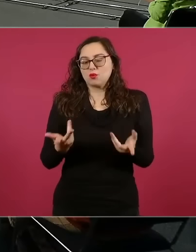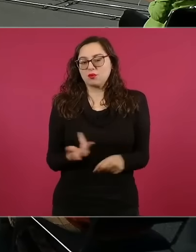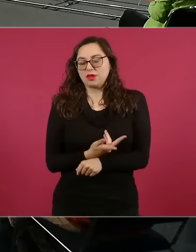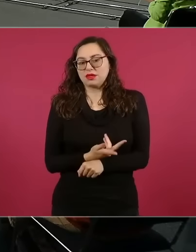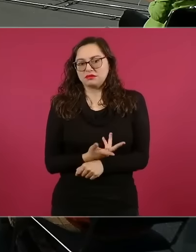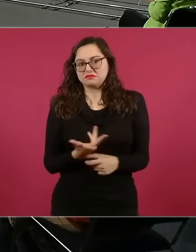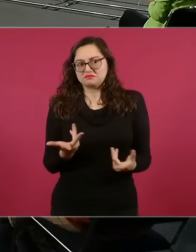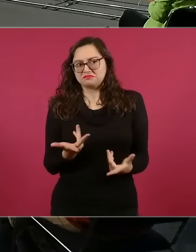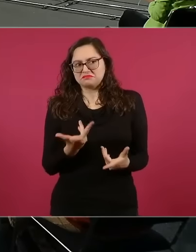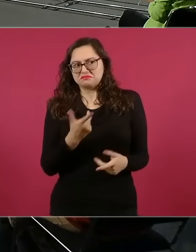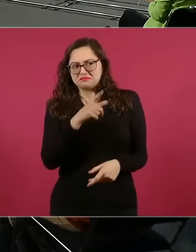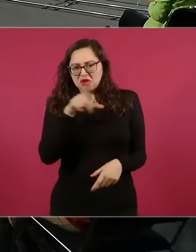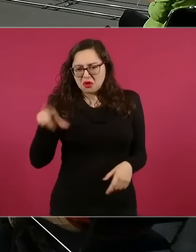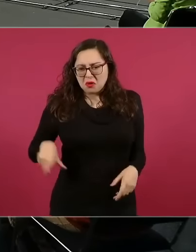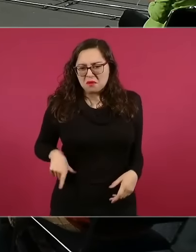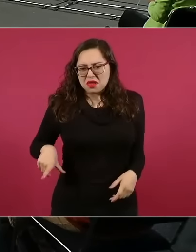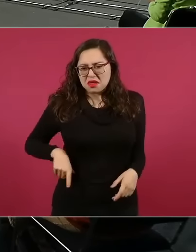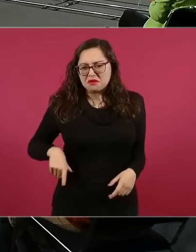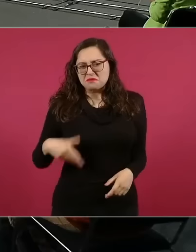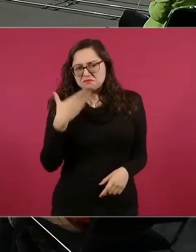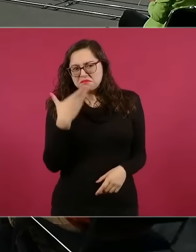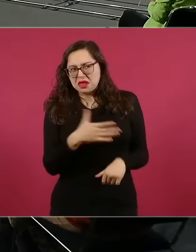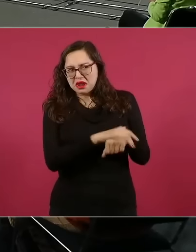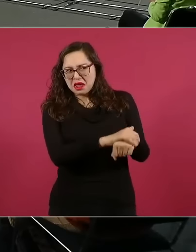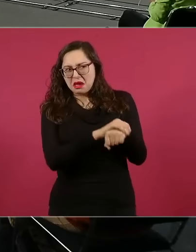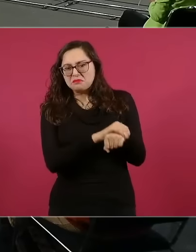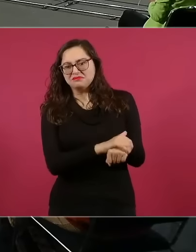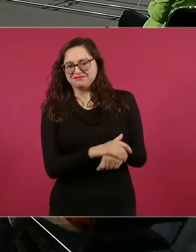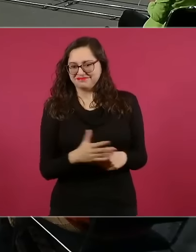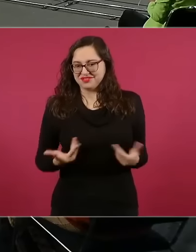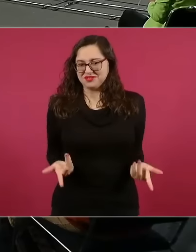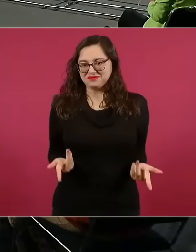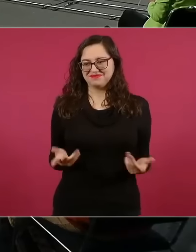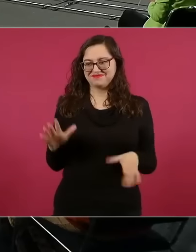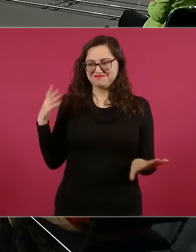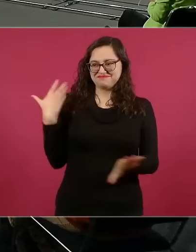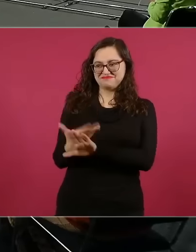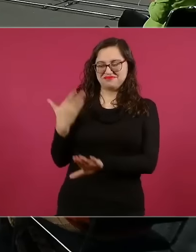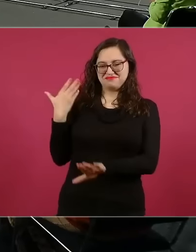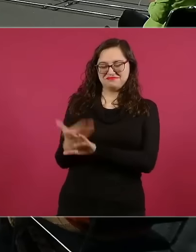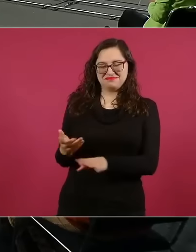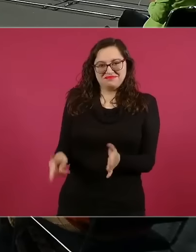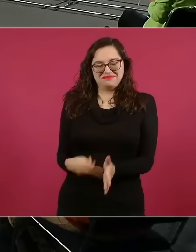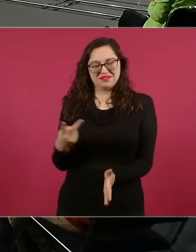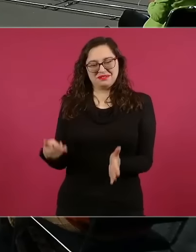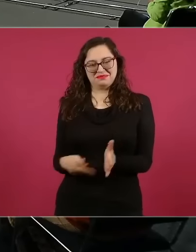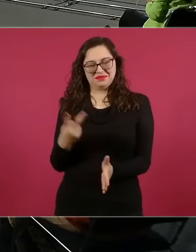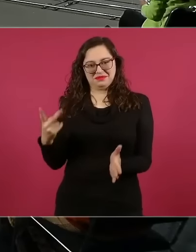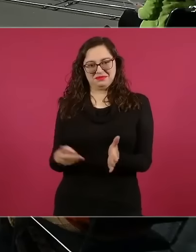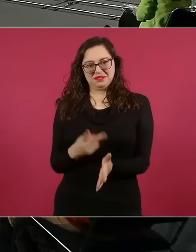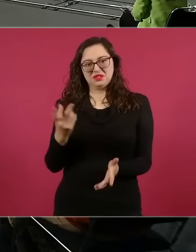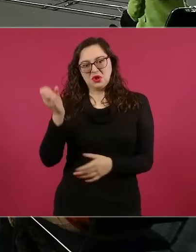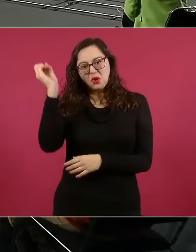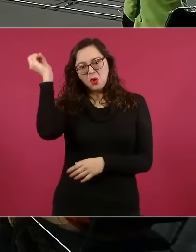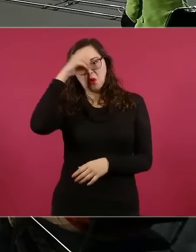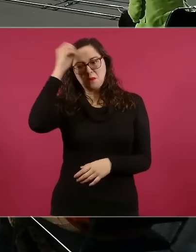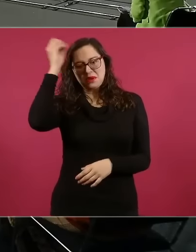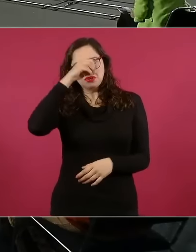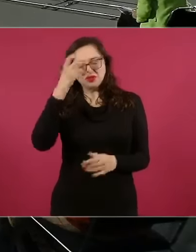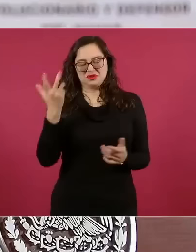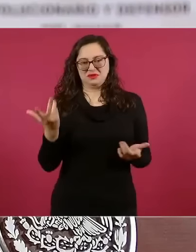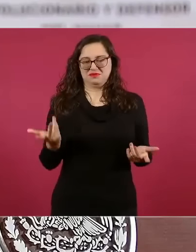gobierno amigo de México, si está pues también con estos pues puntos de vista que